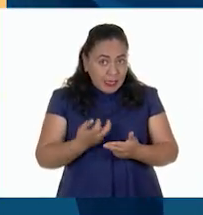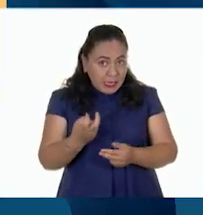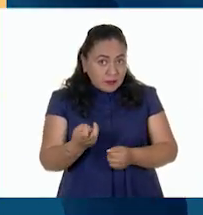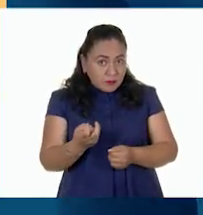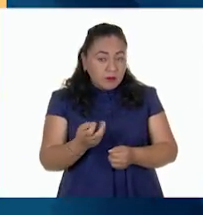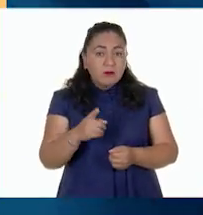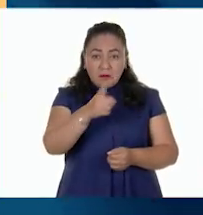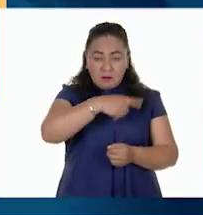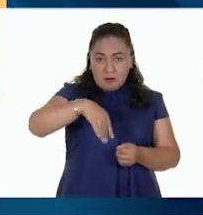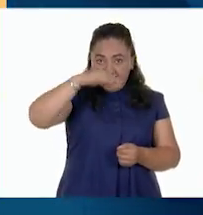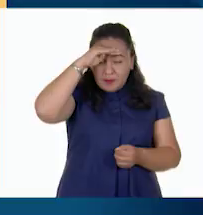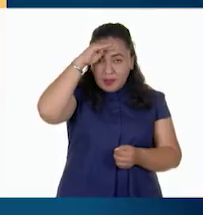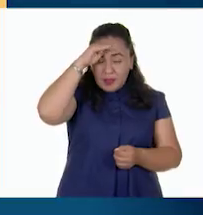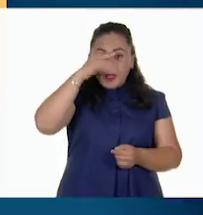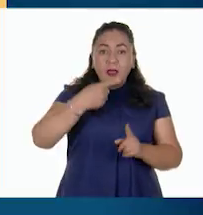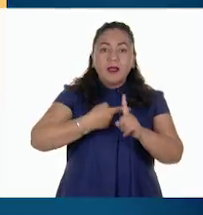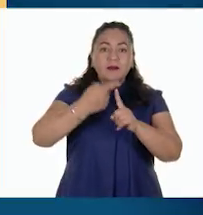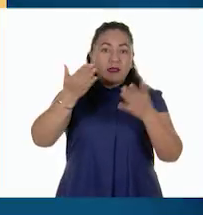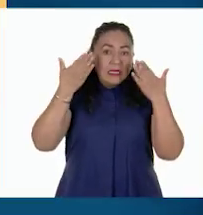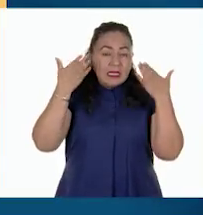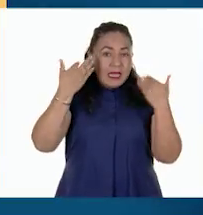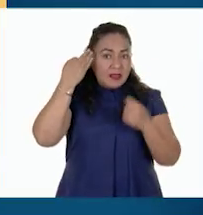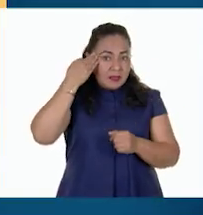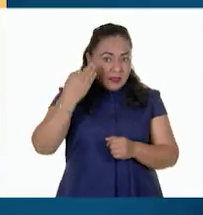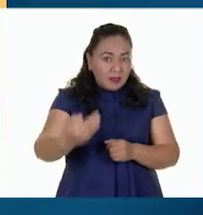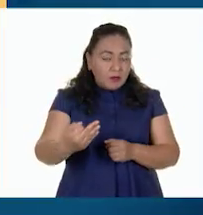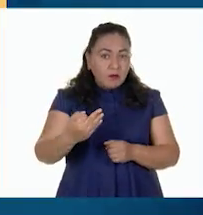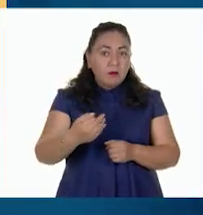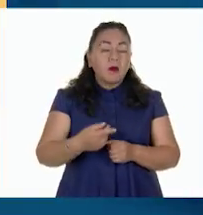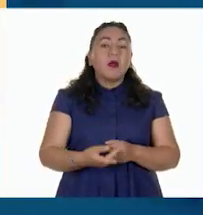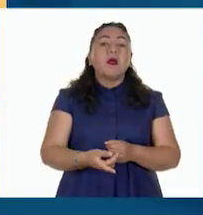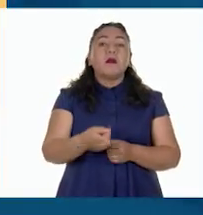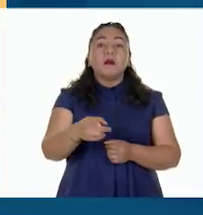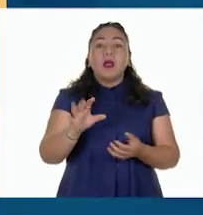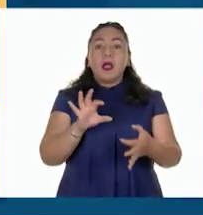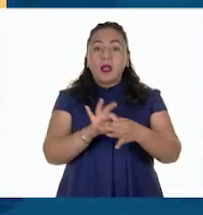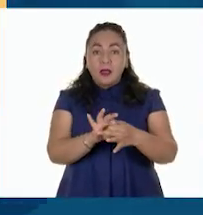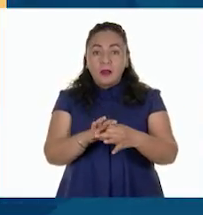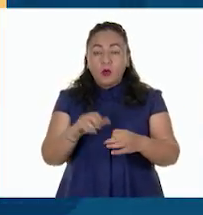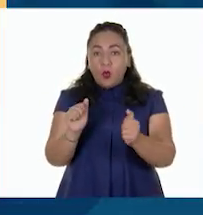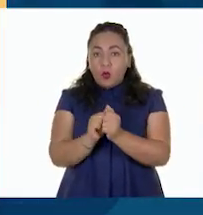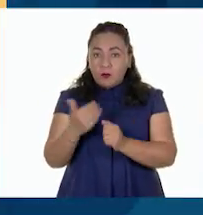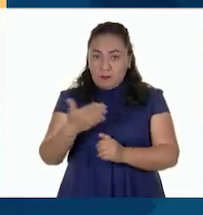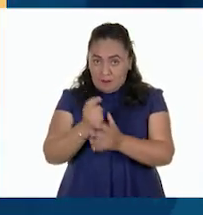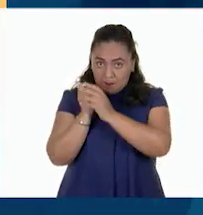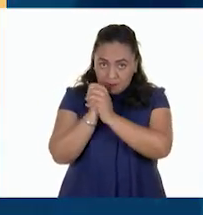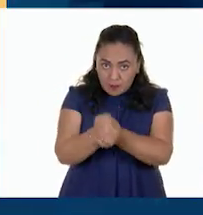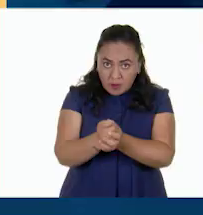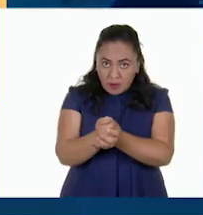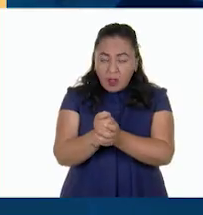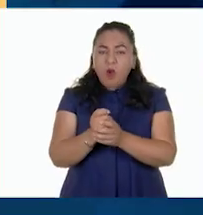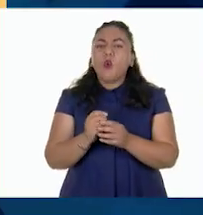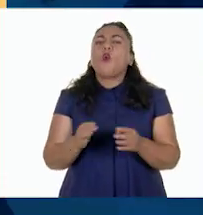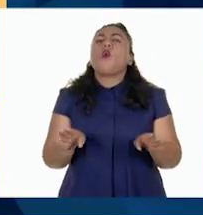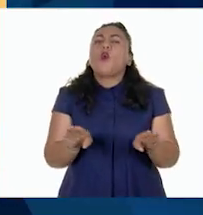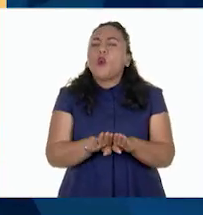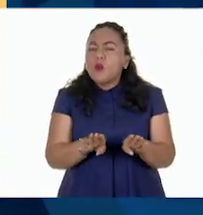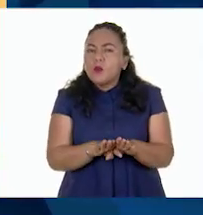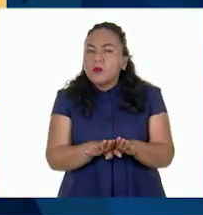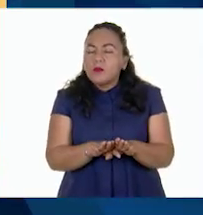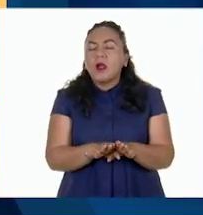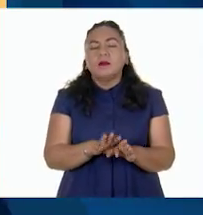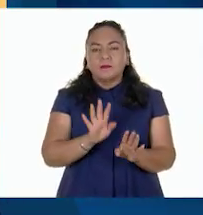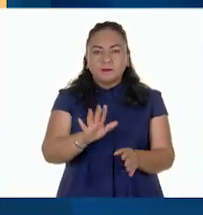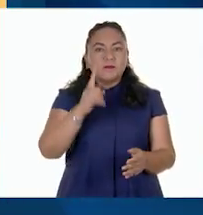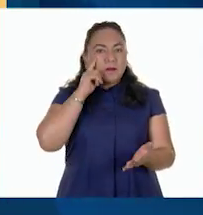¿Consideran que el clima es un factor que influye en la pesca? ¿Cómo? Tomemos como